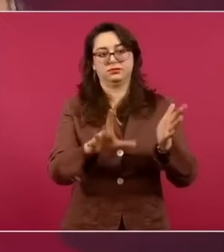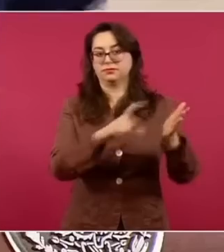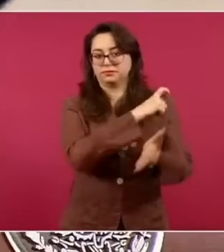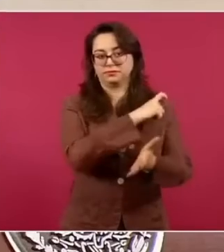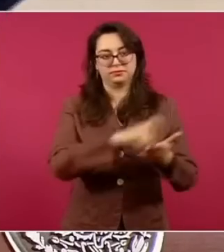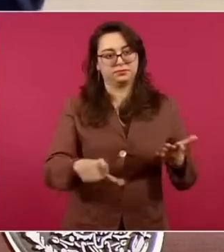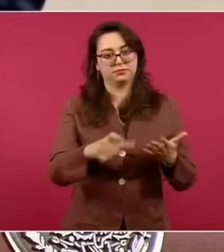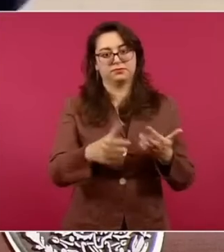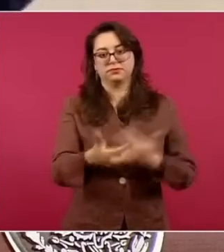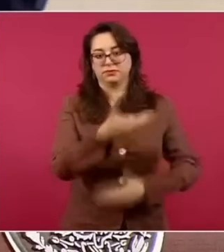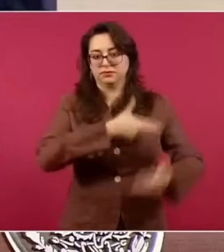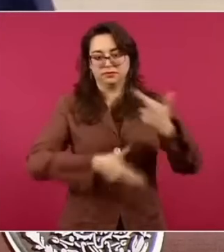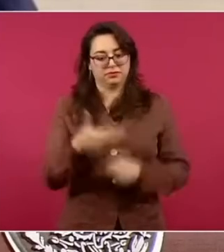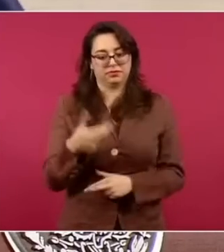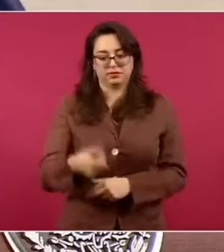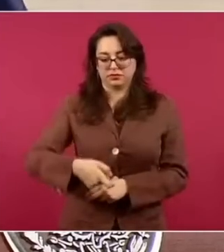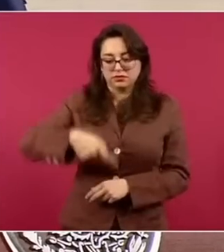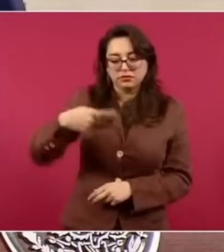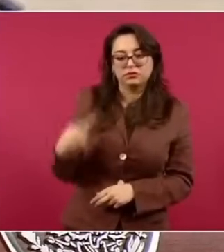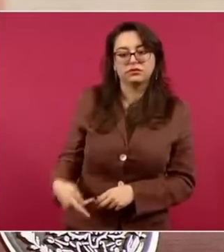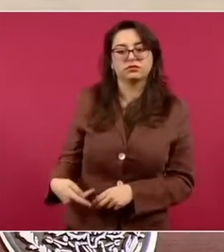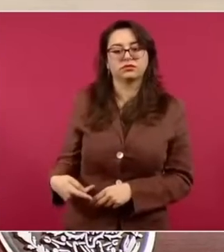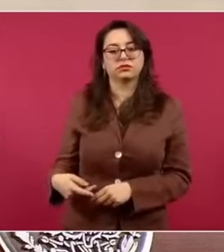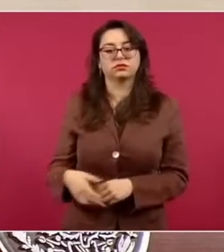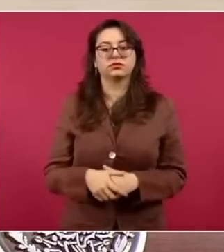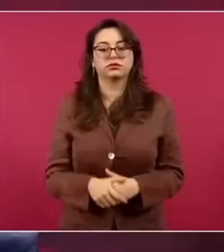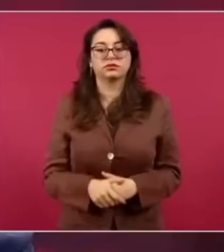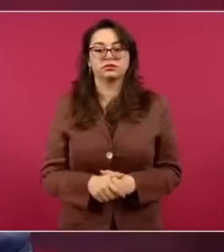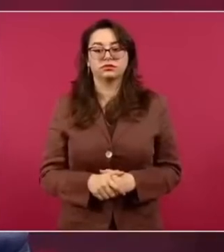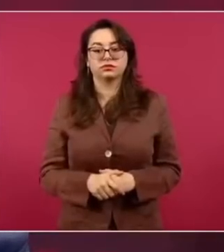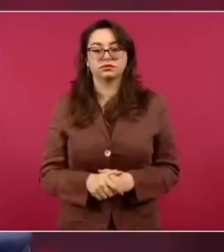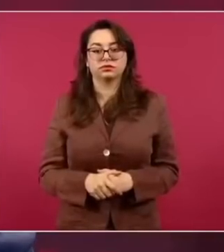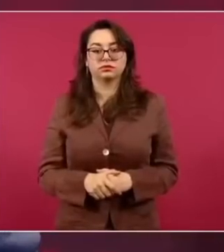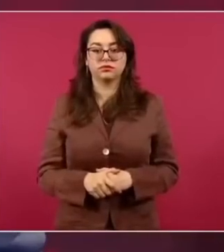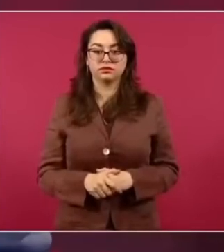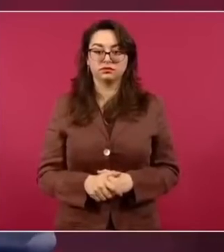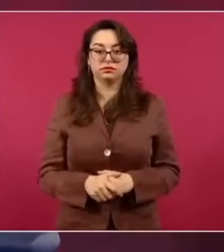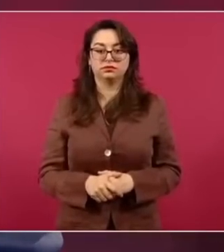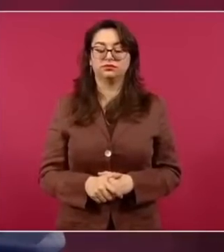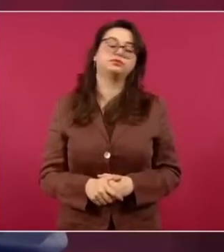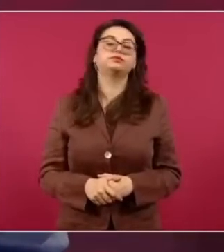pues con Cedillo comienza. Por eso cuando hablan de chatarras